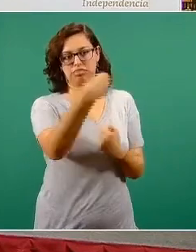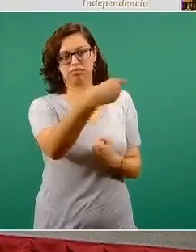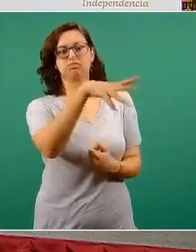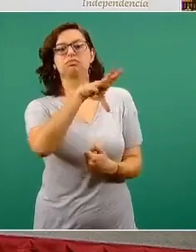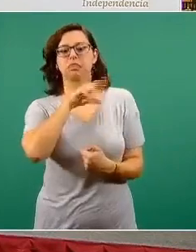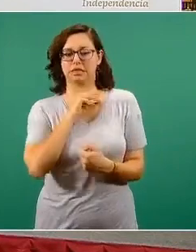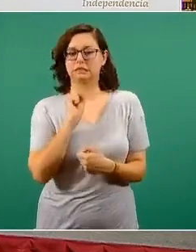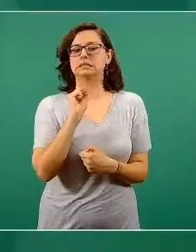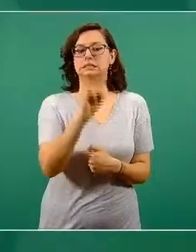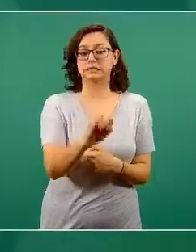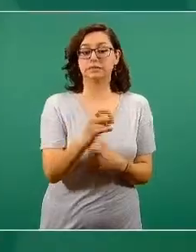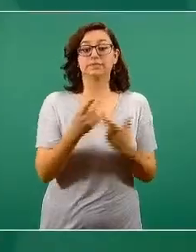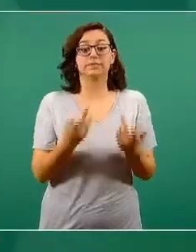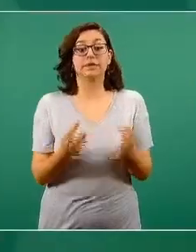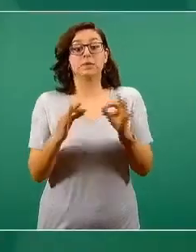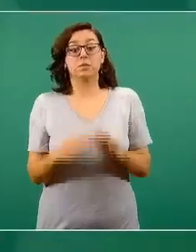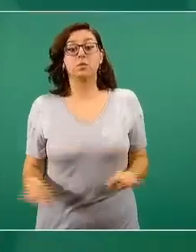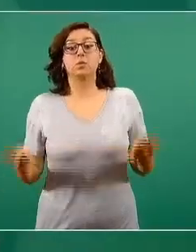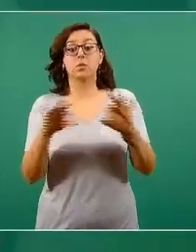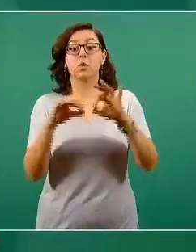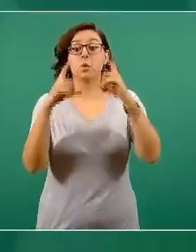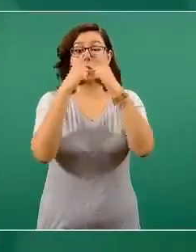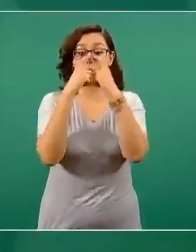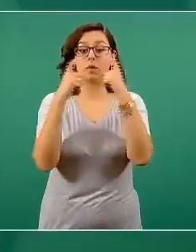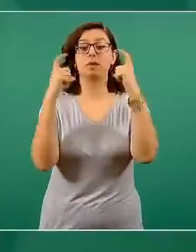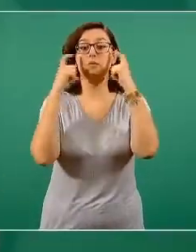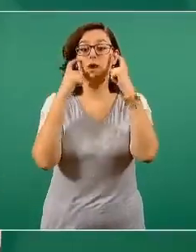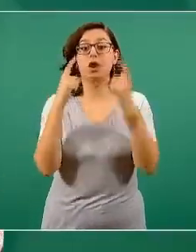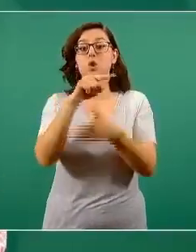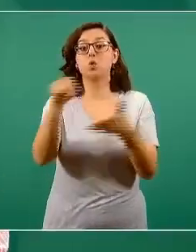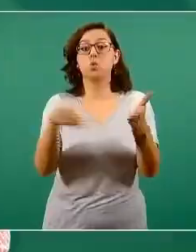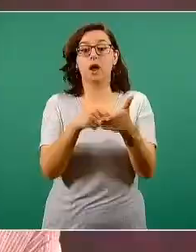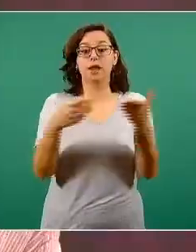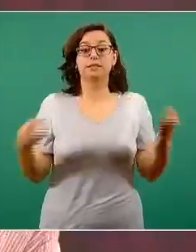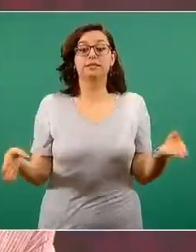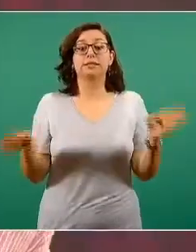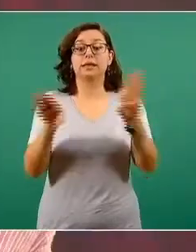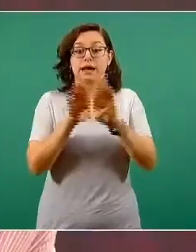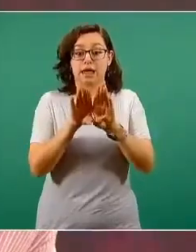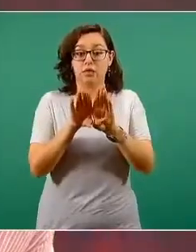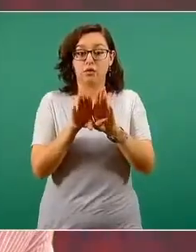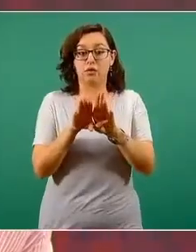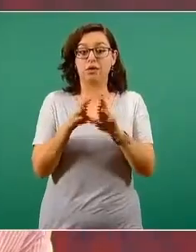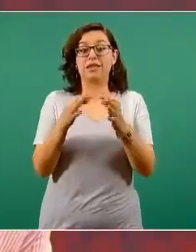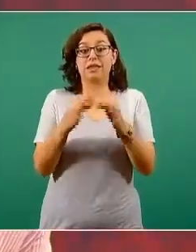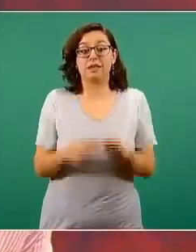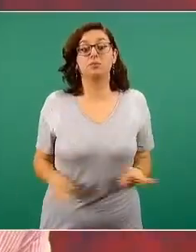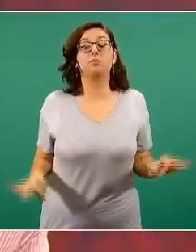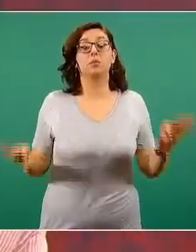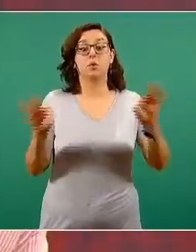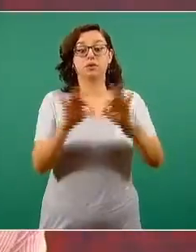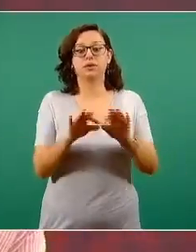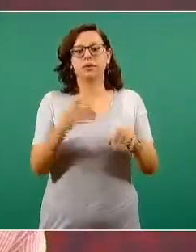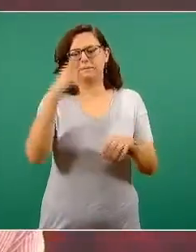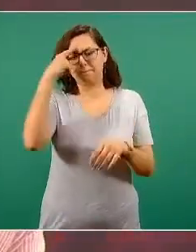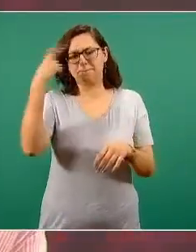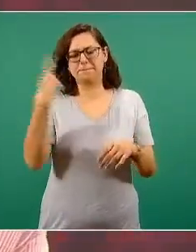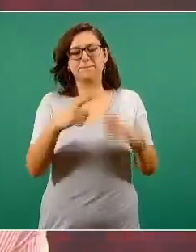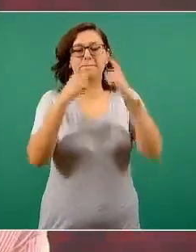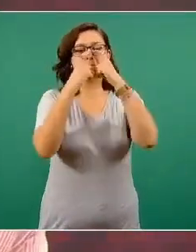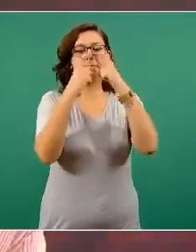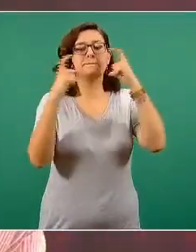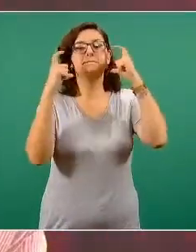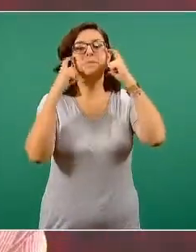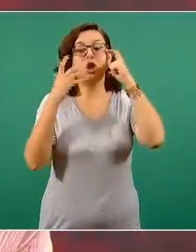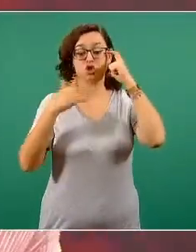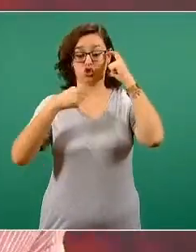una vez más que el cubrebocas es sobre todo importante para evitar la salida del material líquido